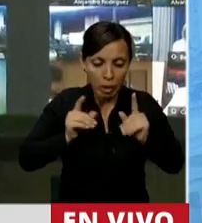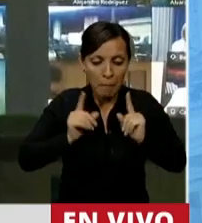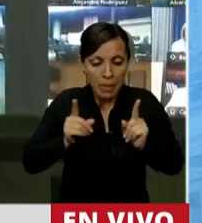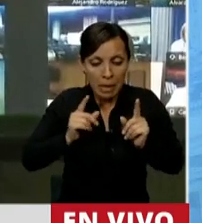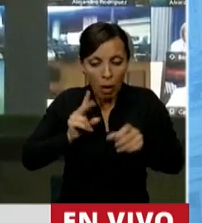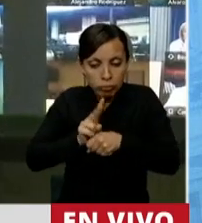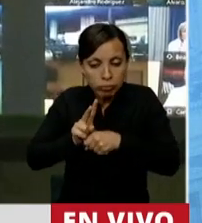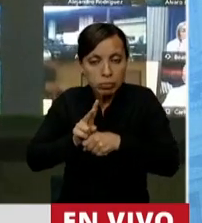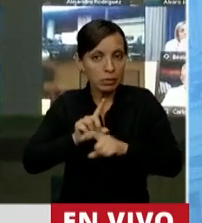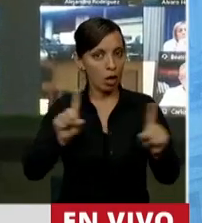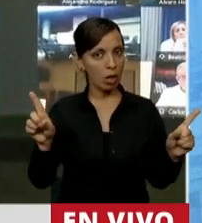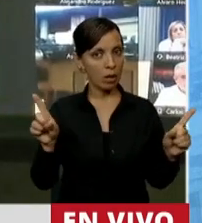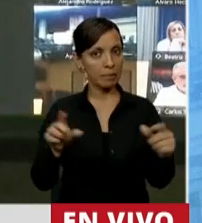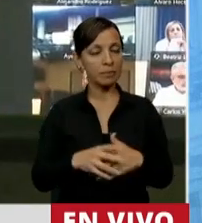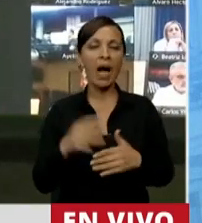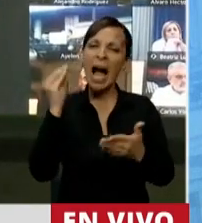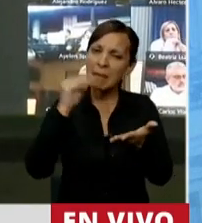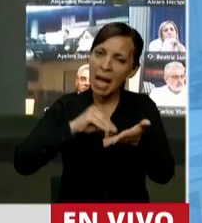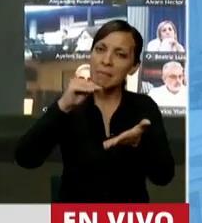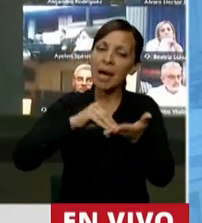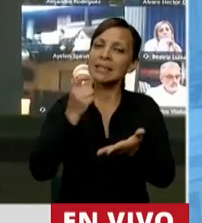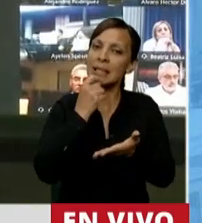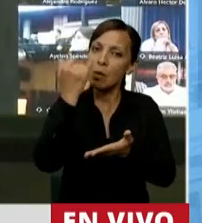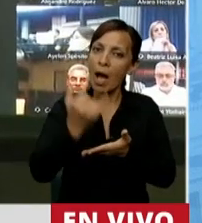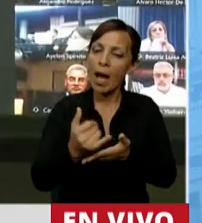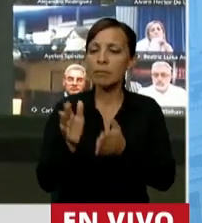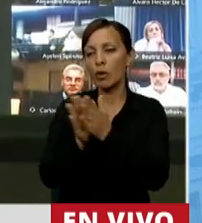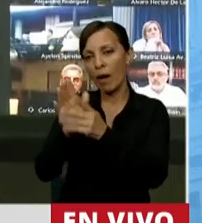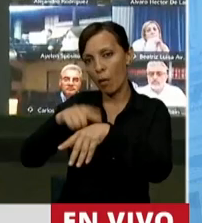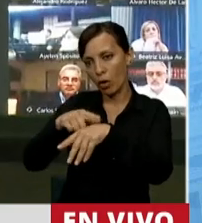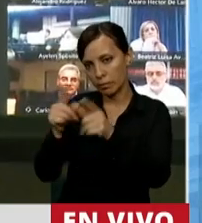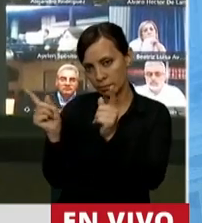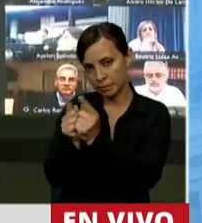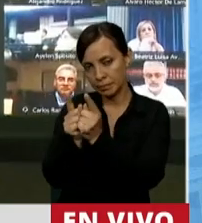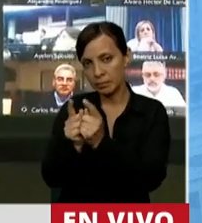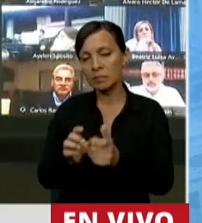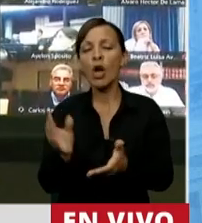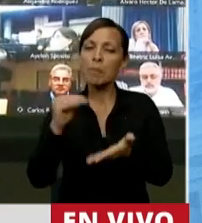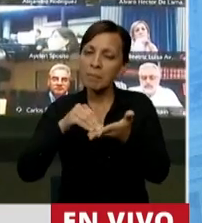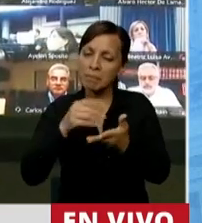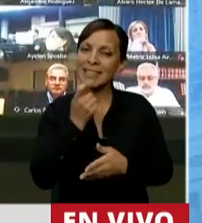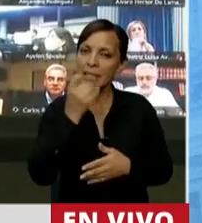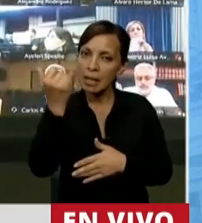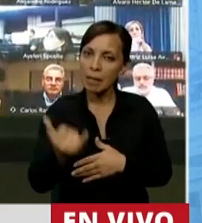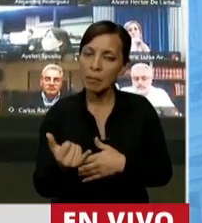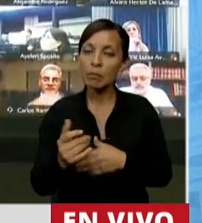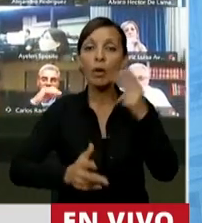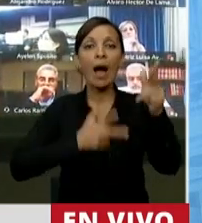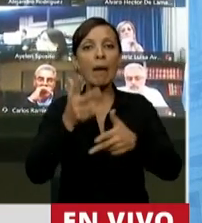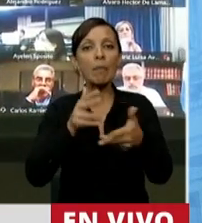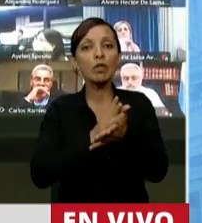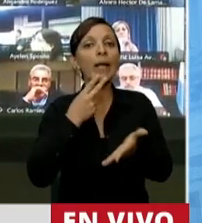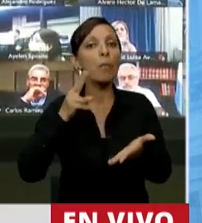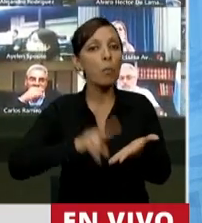Y hay más ejemplos, y hay más ejemplos. Vaya cerrando, diputado Ramón. Y hay más ejemplos. Cuando hablamos de los